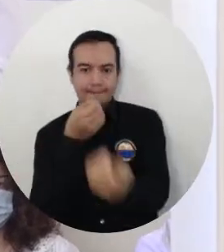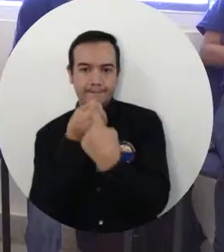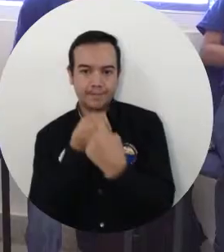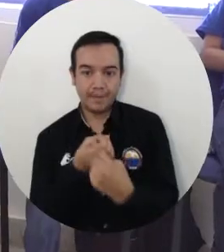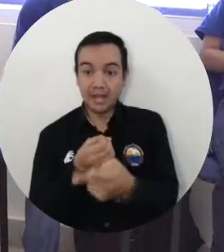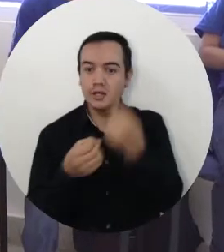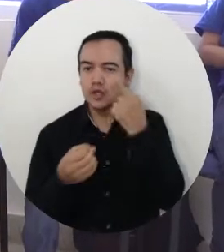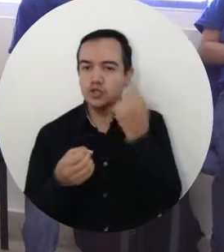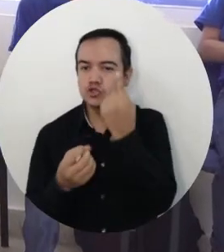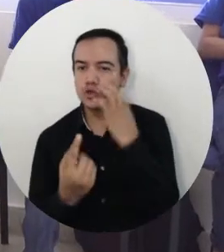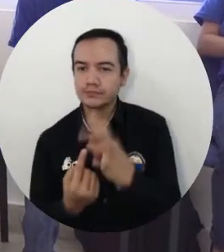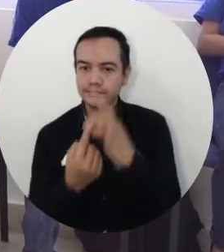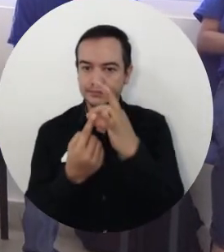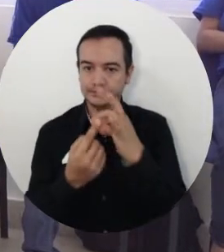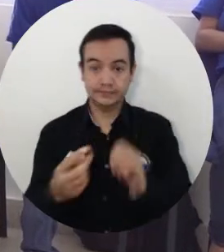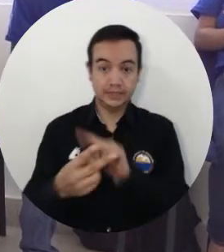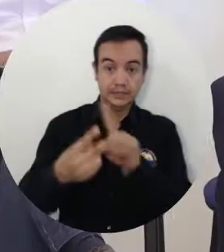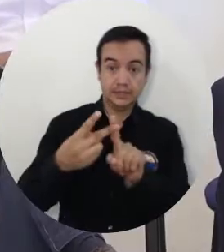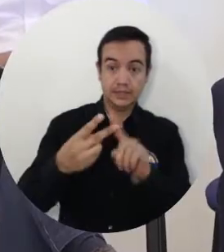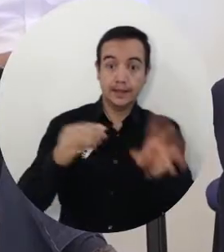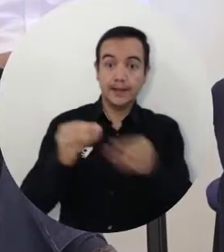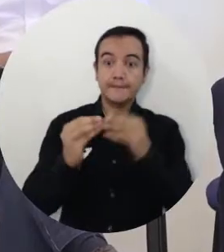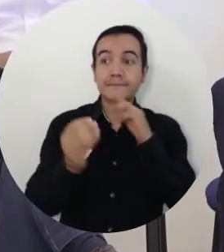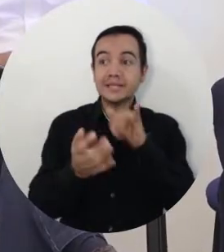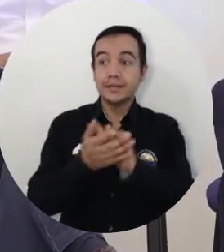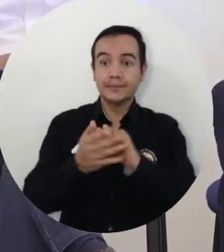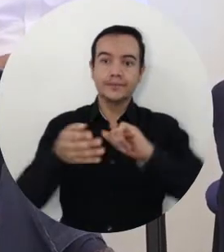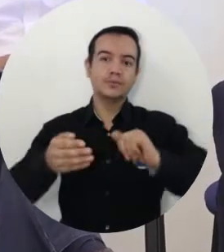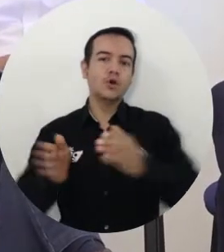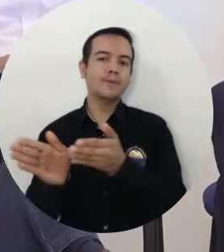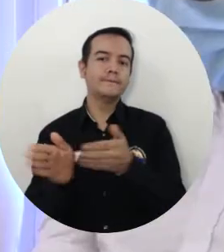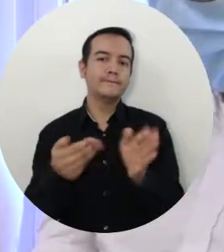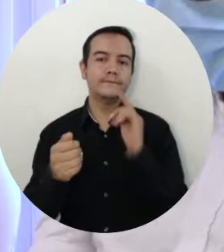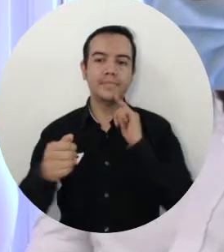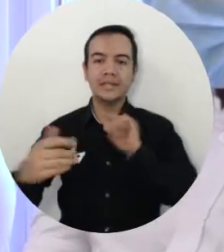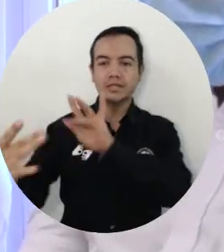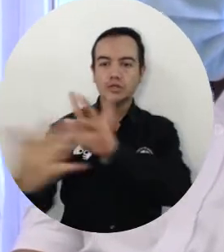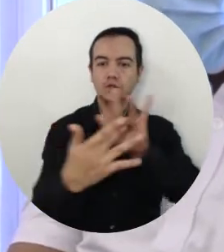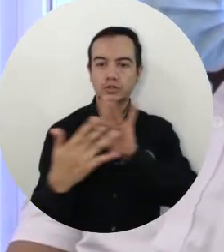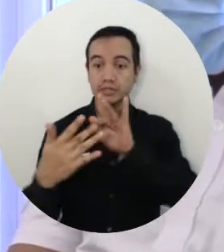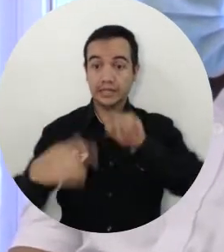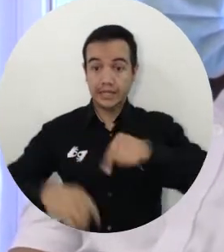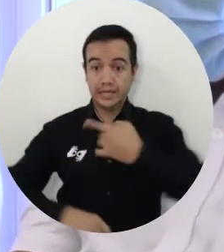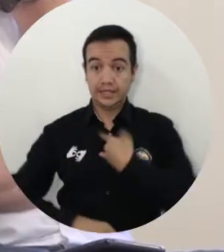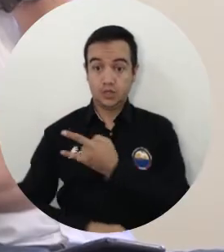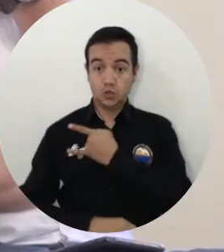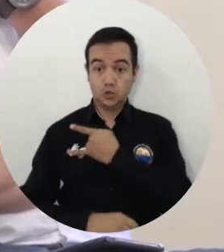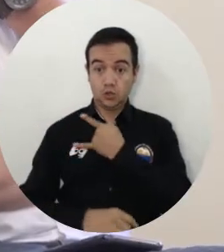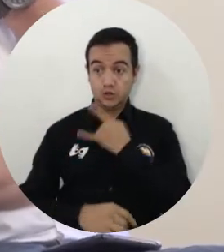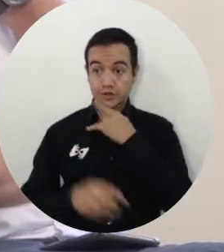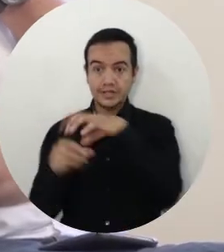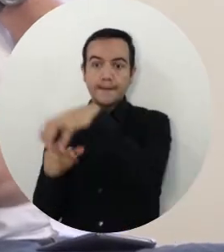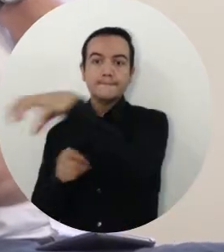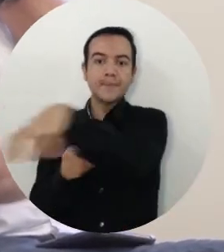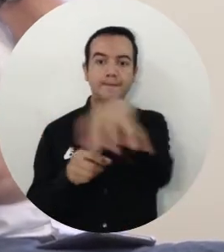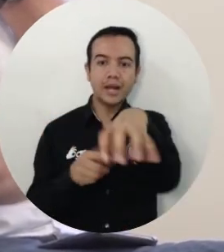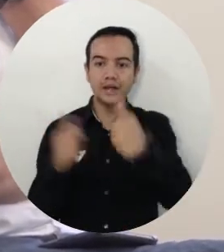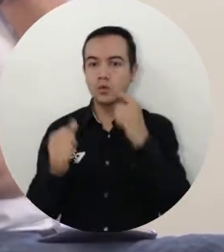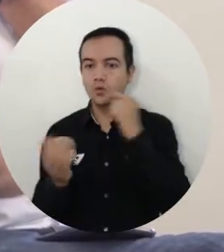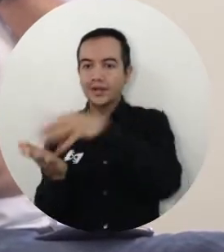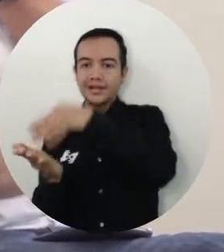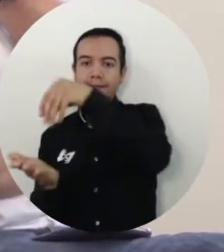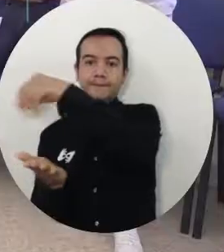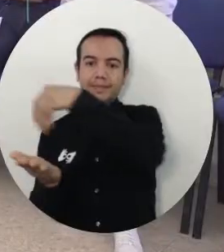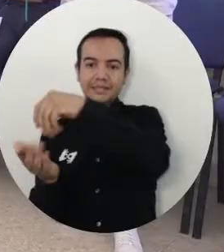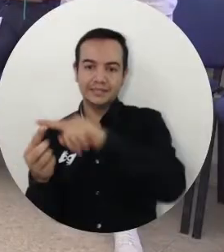condición de discapacidad e incluir en el plan de conectividad del Ministerio de las TIC las sedes digitales que la universidad ha instalado en los municipios del